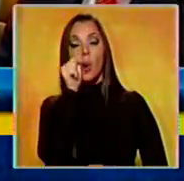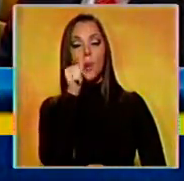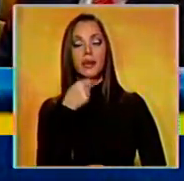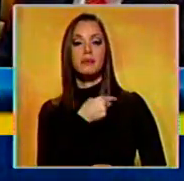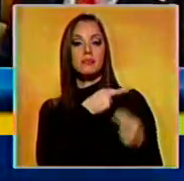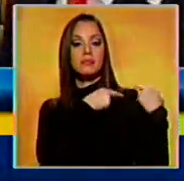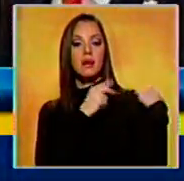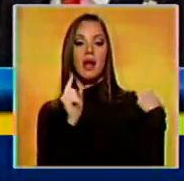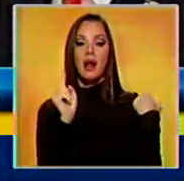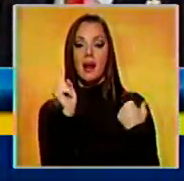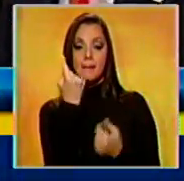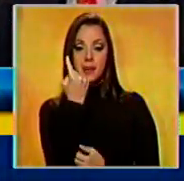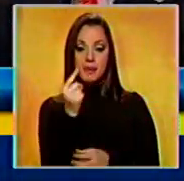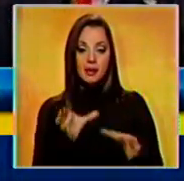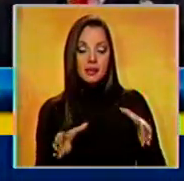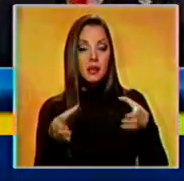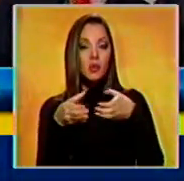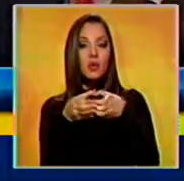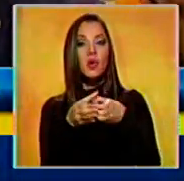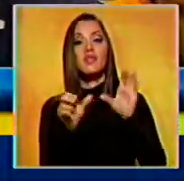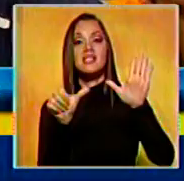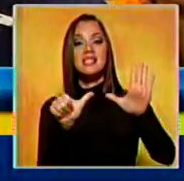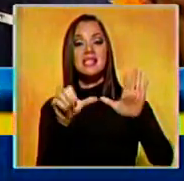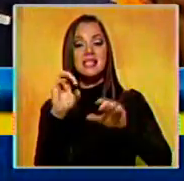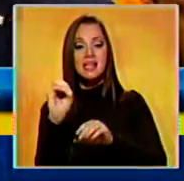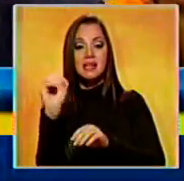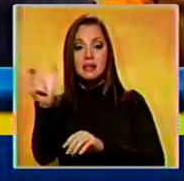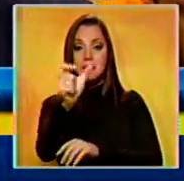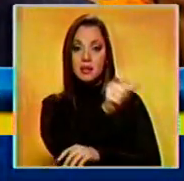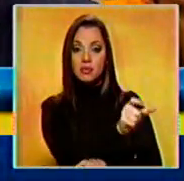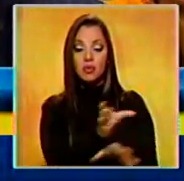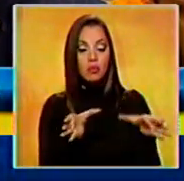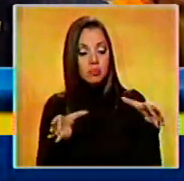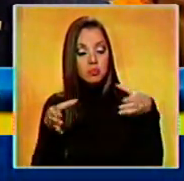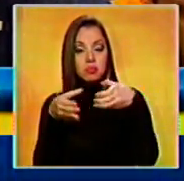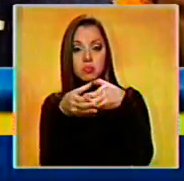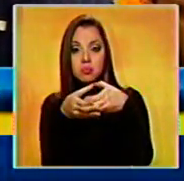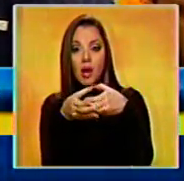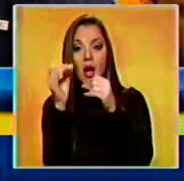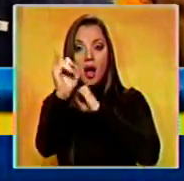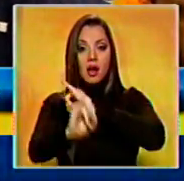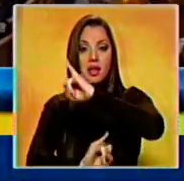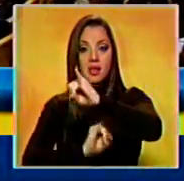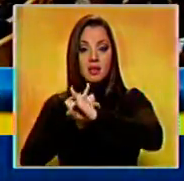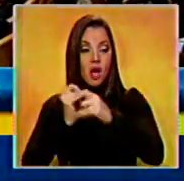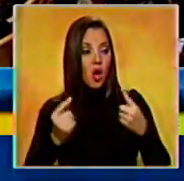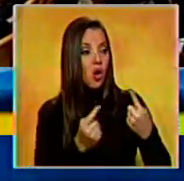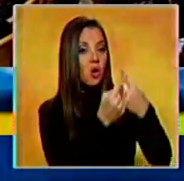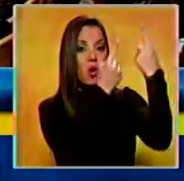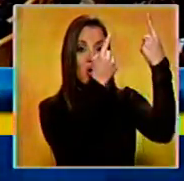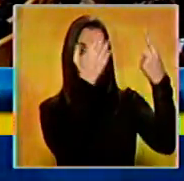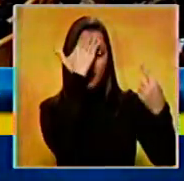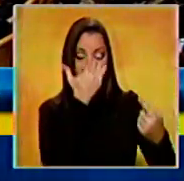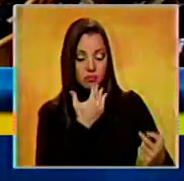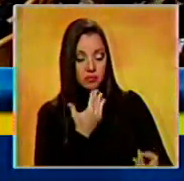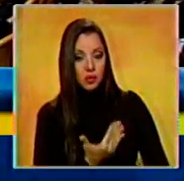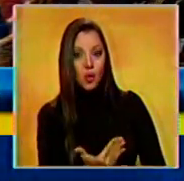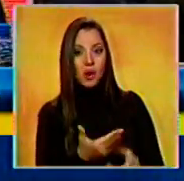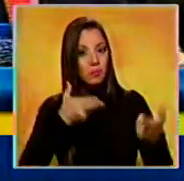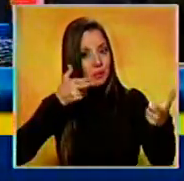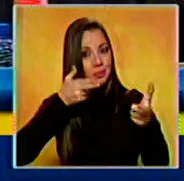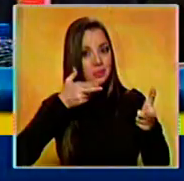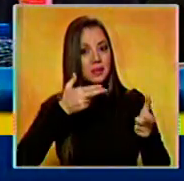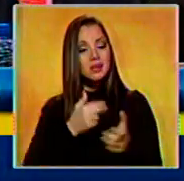primera reunión de alto nivel de los 60 miembros que componen la coalición internacional contra el Estado Islámico. En la agenda se